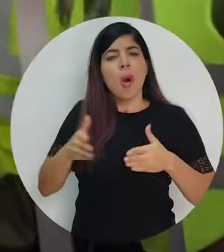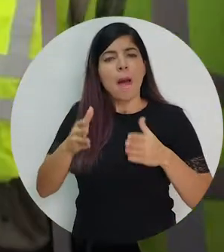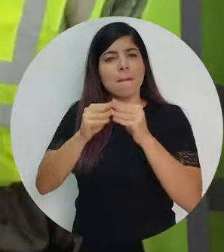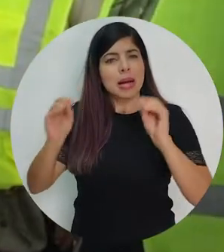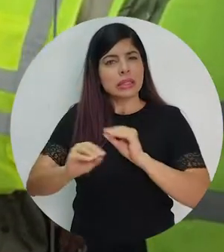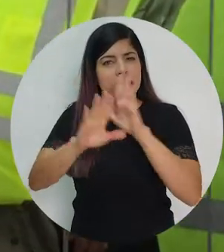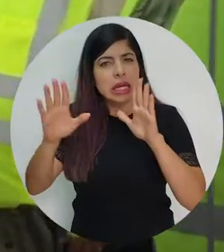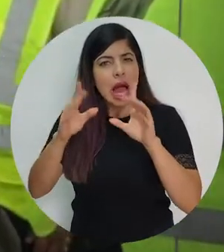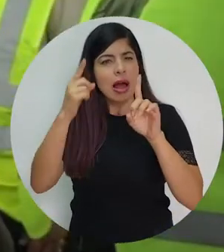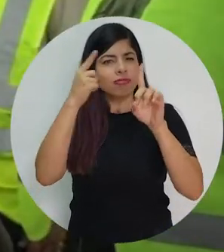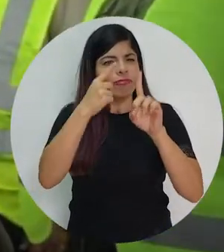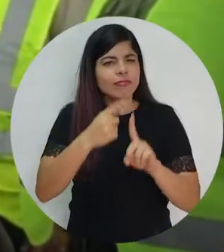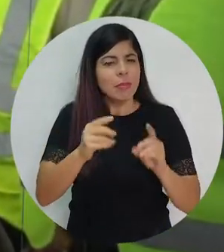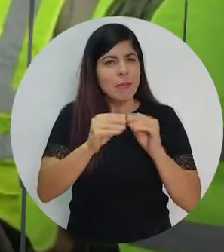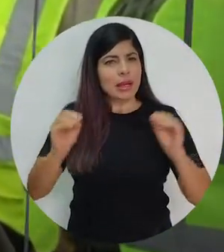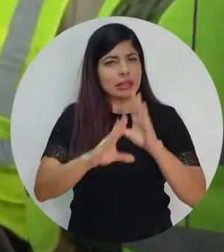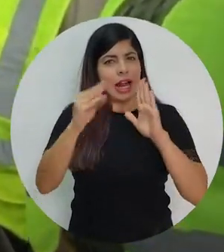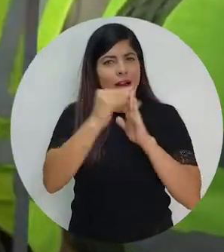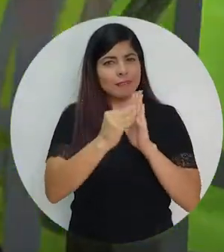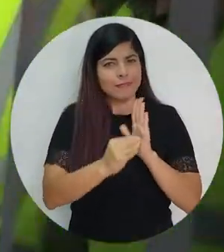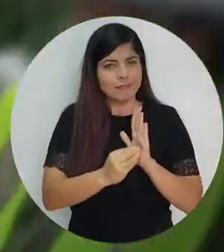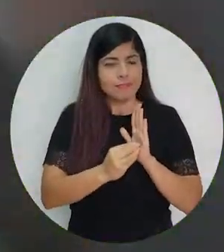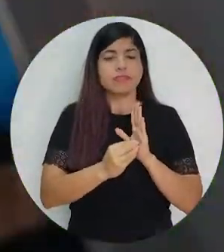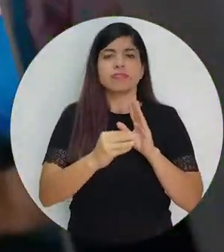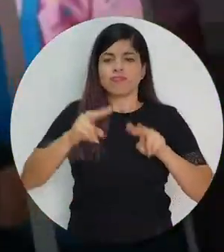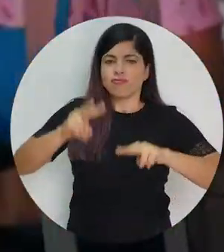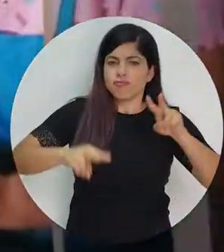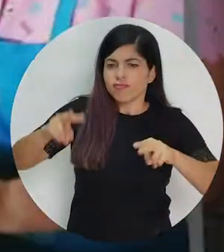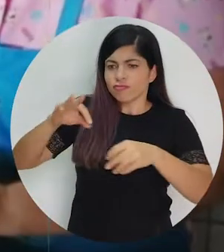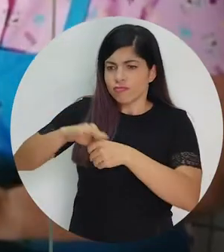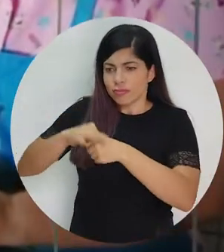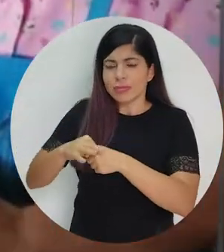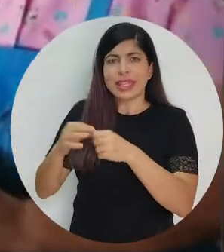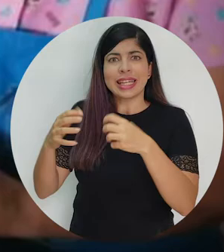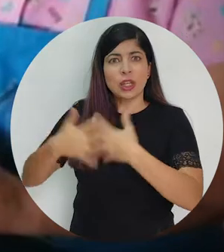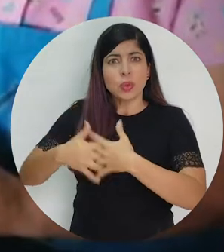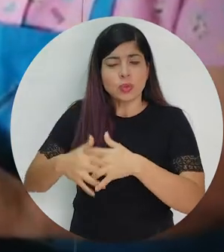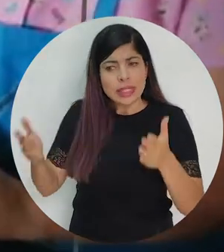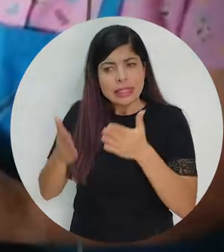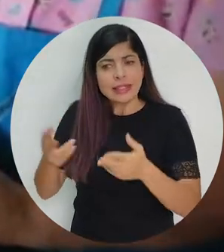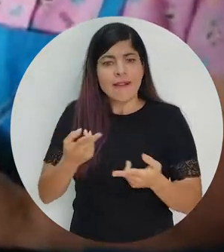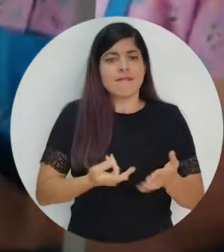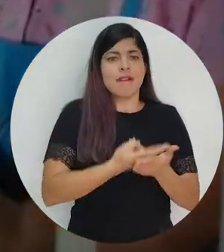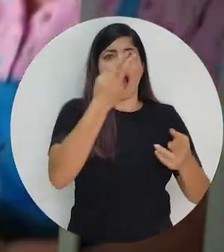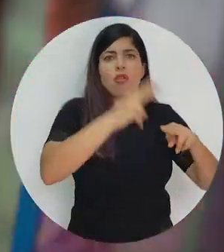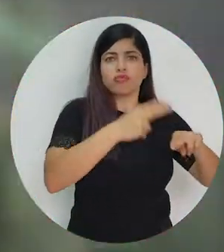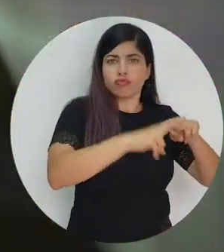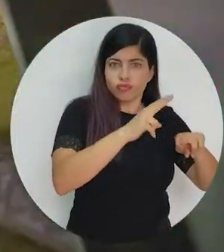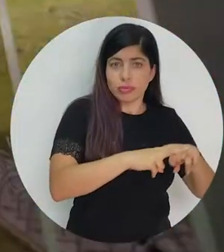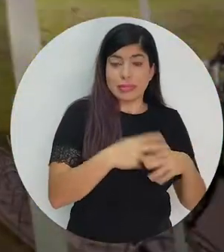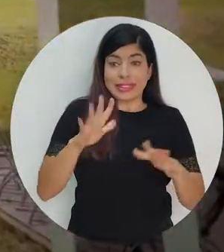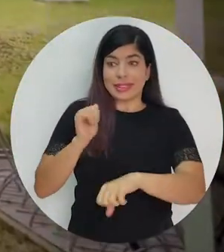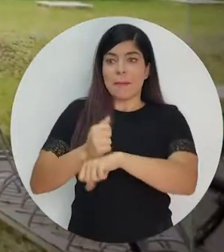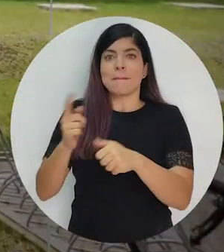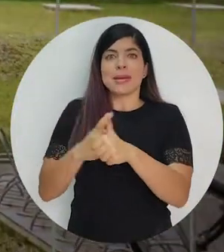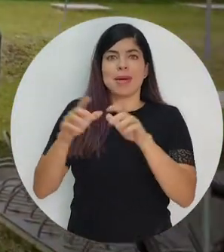Limón una hoja de ruta clara y con objetivos concretos. Impulsamos la diversificación agroindustrial y la creación de valor agregado.